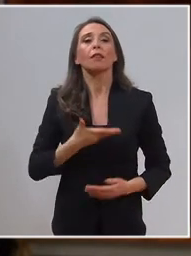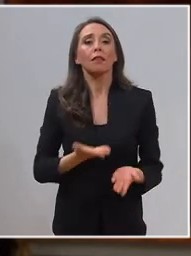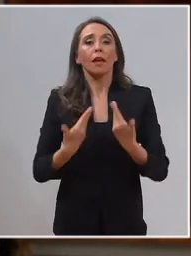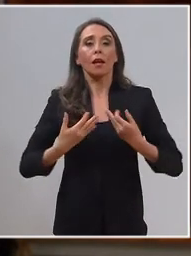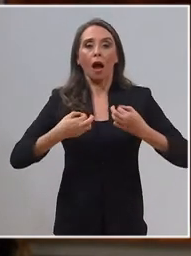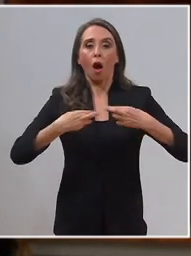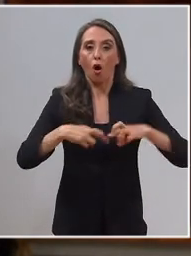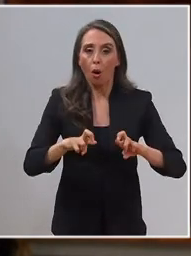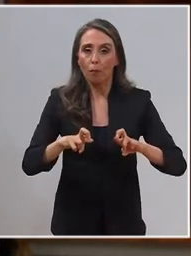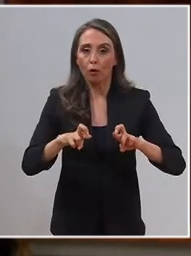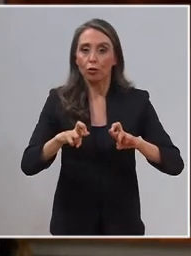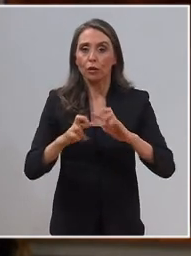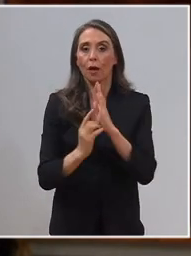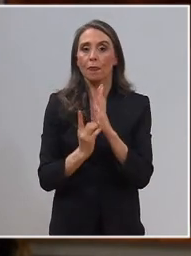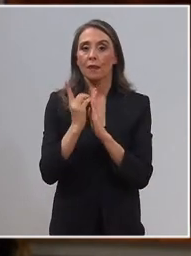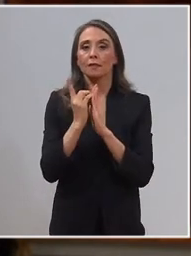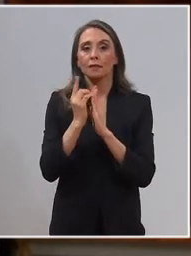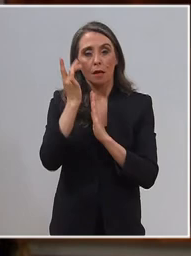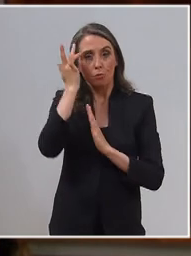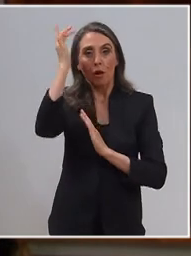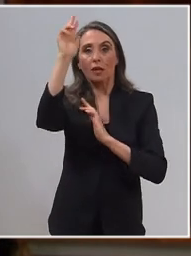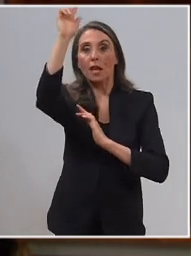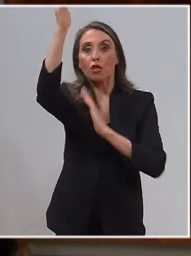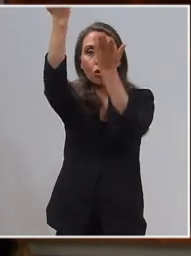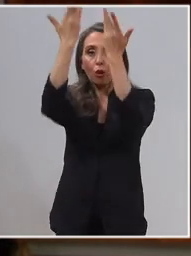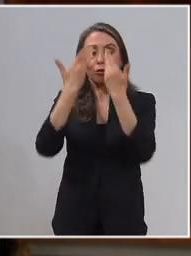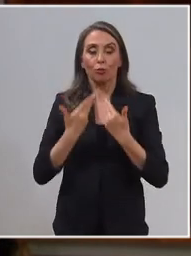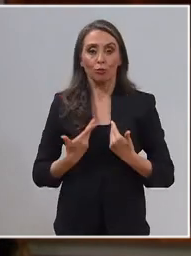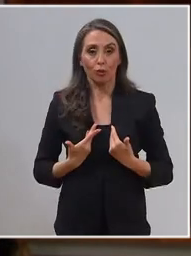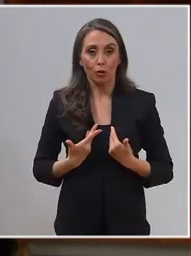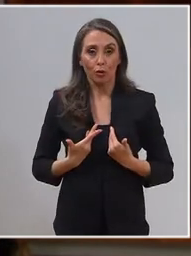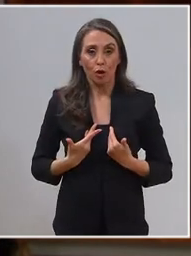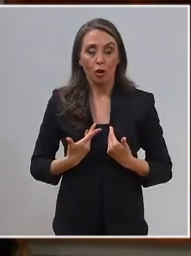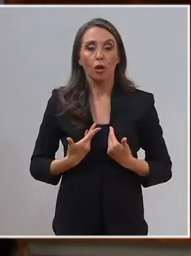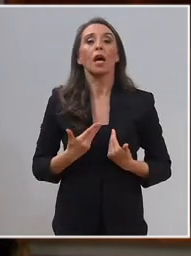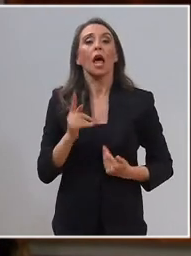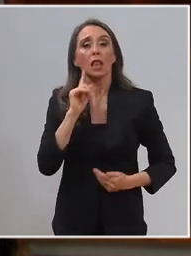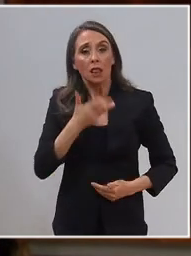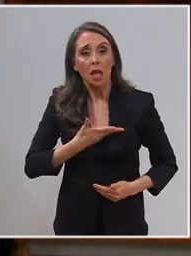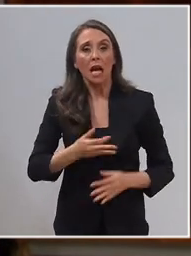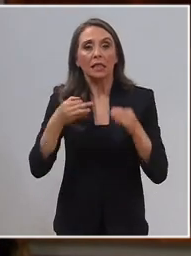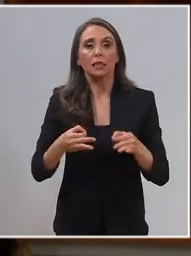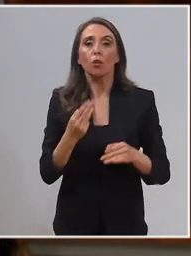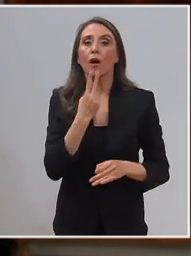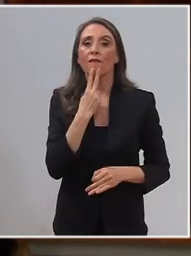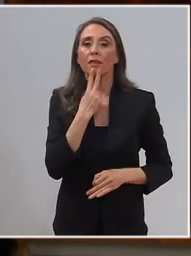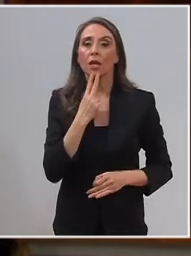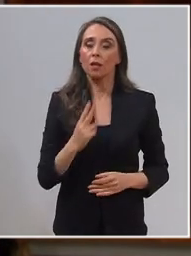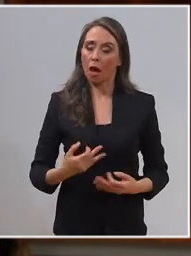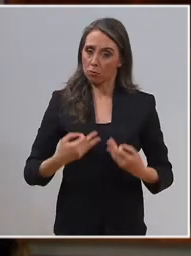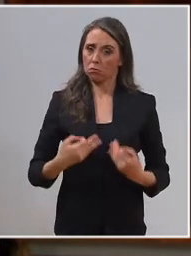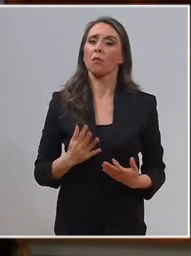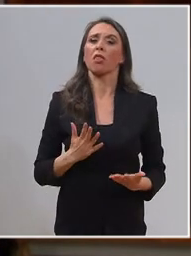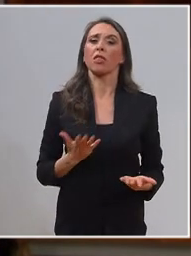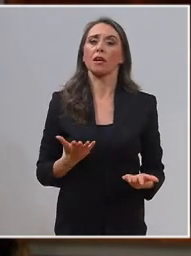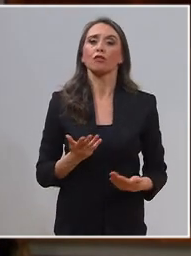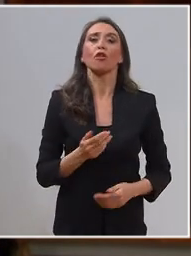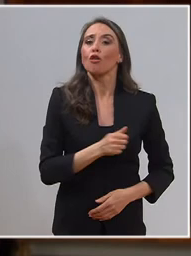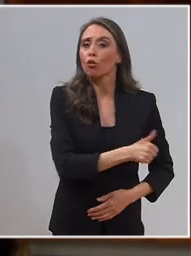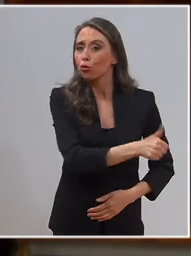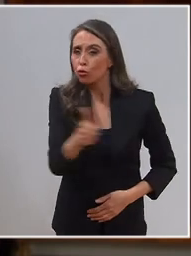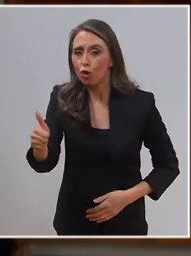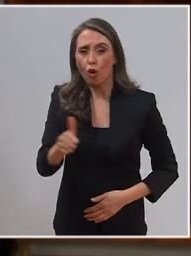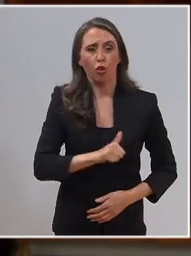oportunidades de desarrollar los talentos que Dios nos dio y las seguridades de una vida con dignidad para que todos,